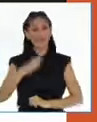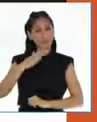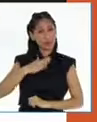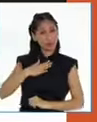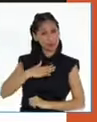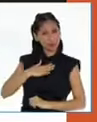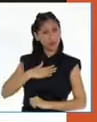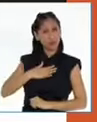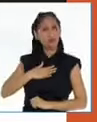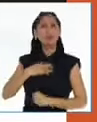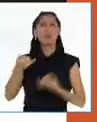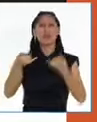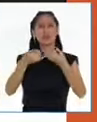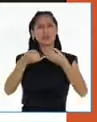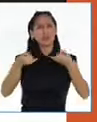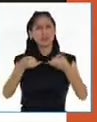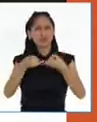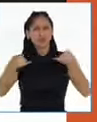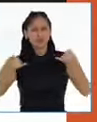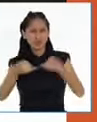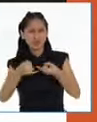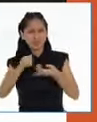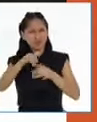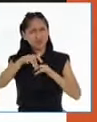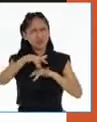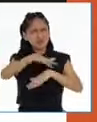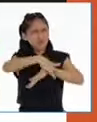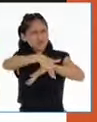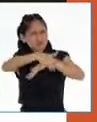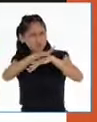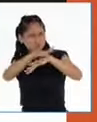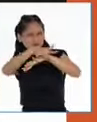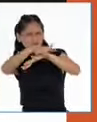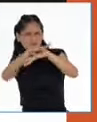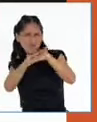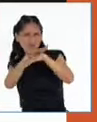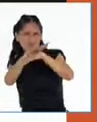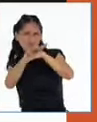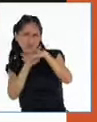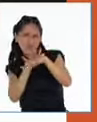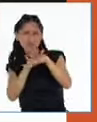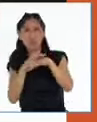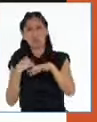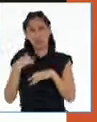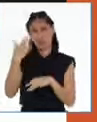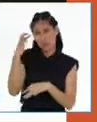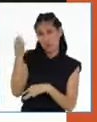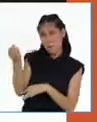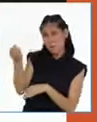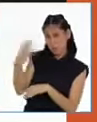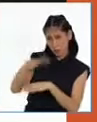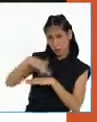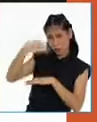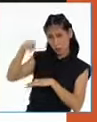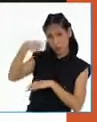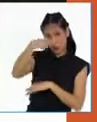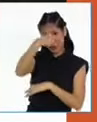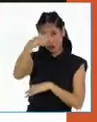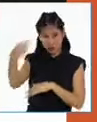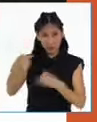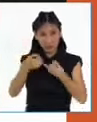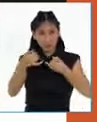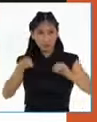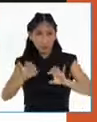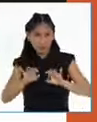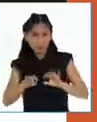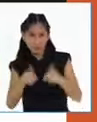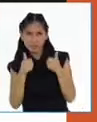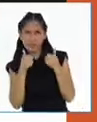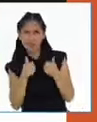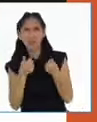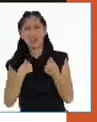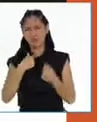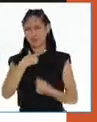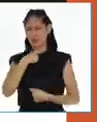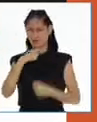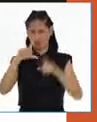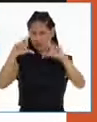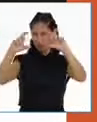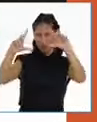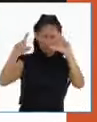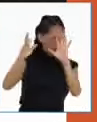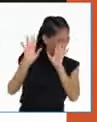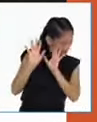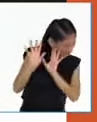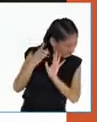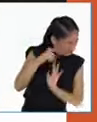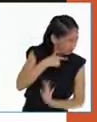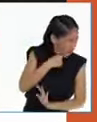señal. Mi papá me ha dicho que para la siguiente semana se arregla mi conexión a internet. A mí no me gusta ni que me tomen voto, pero quiero